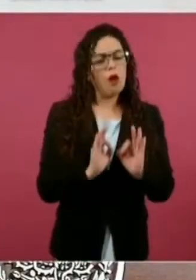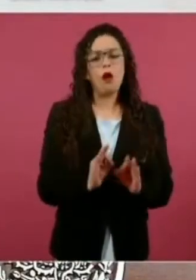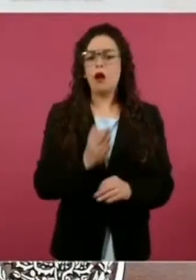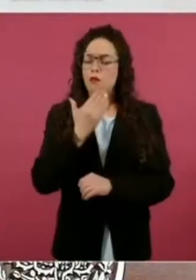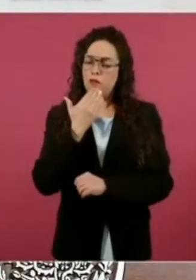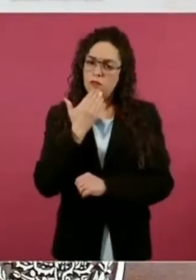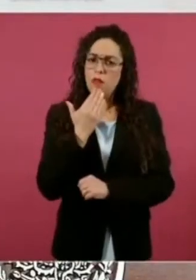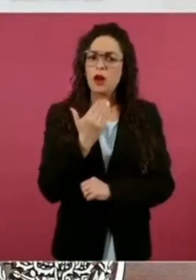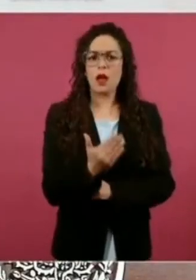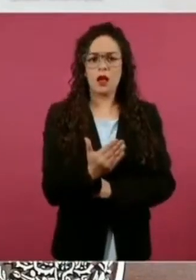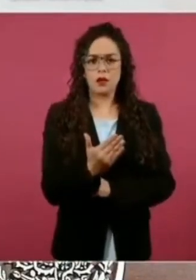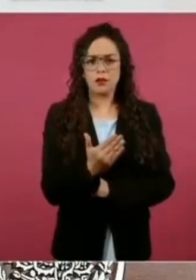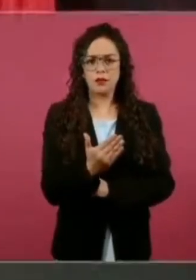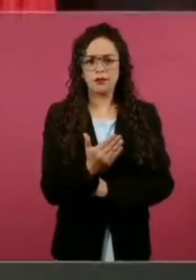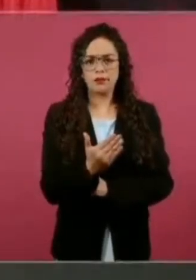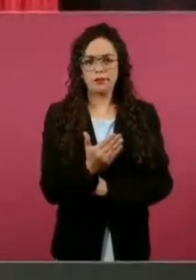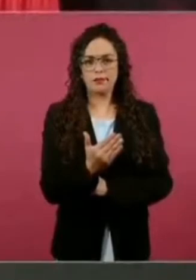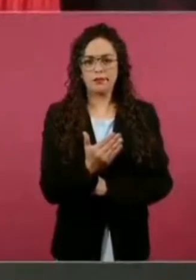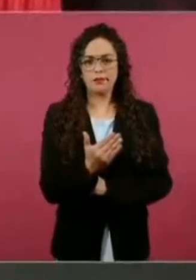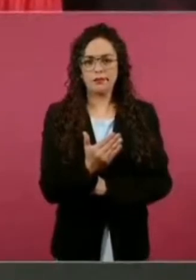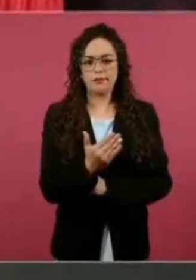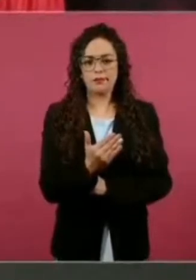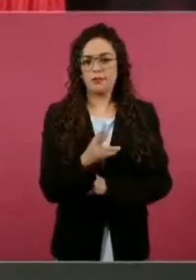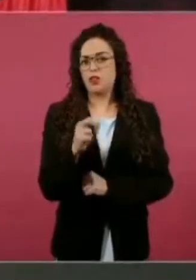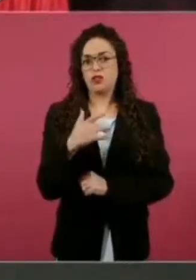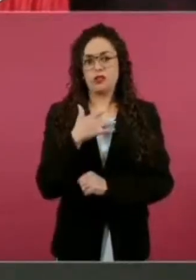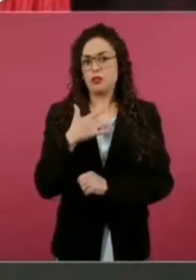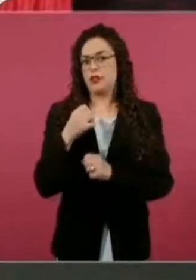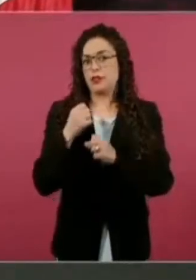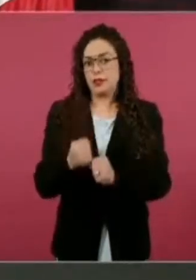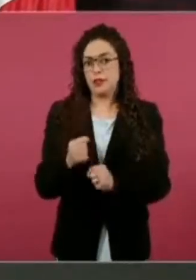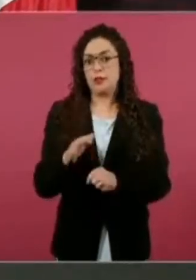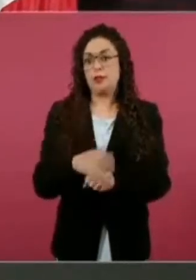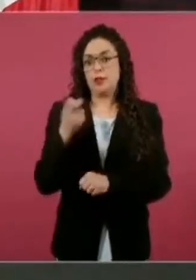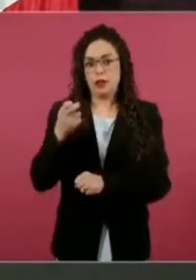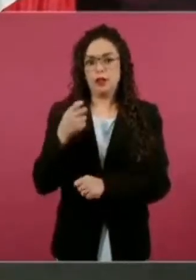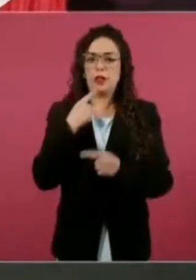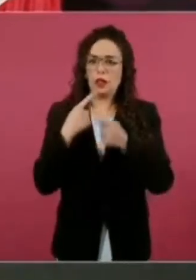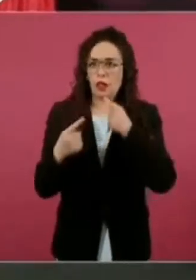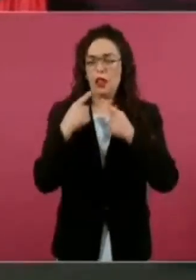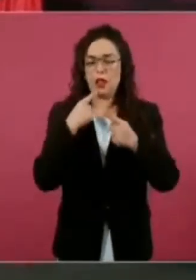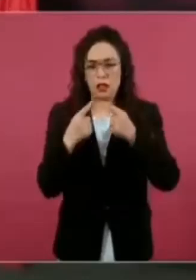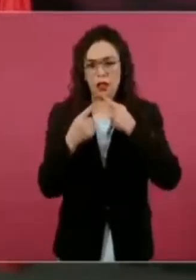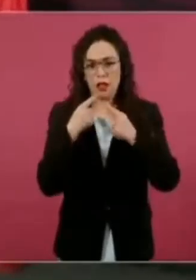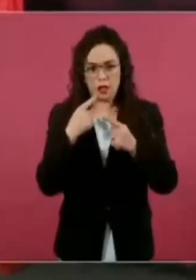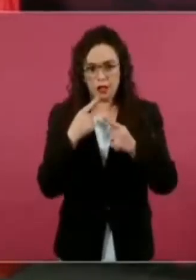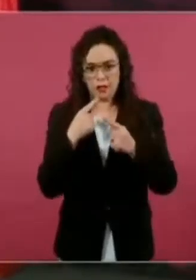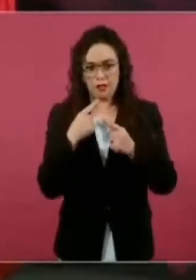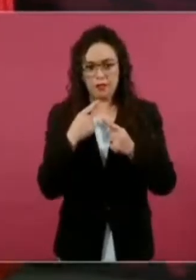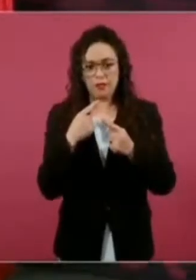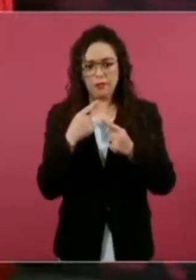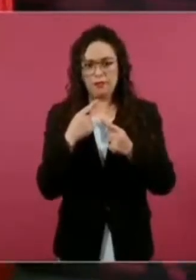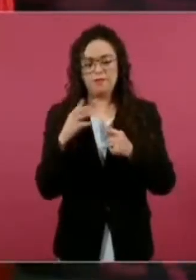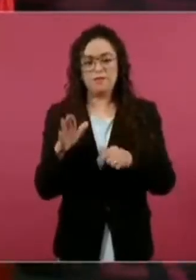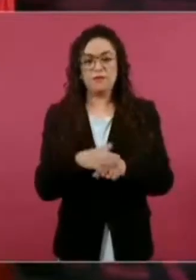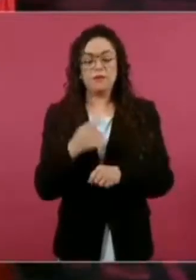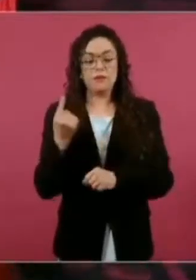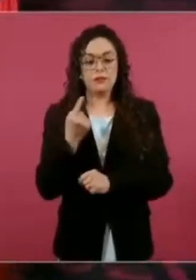no significaba afectar